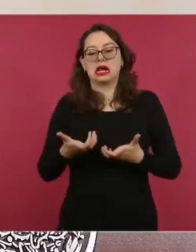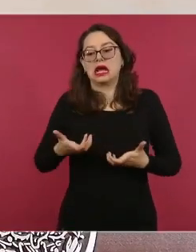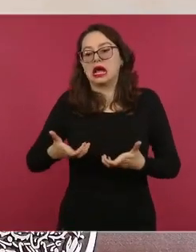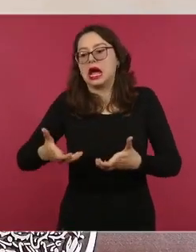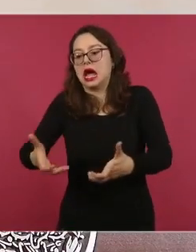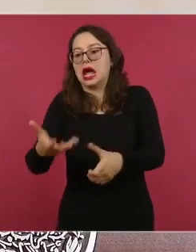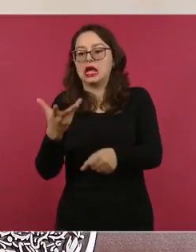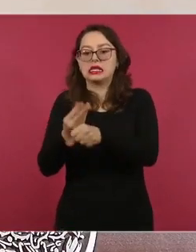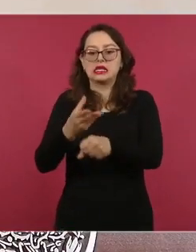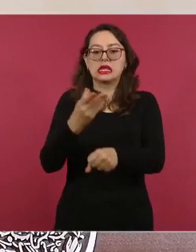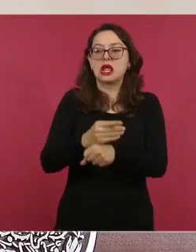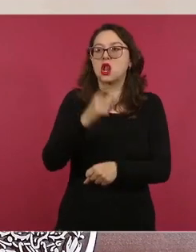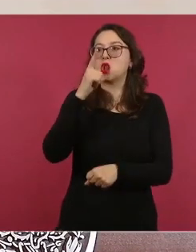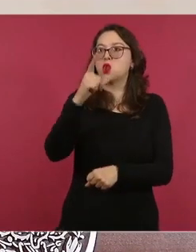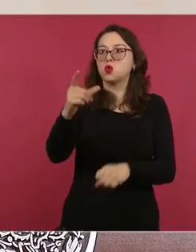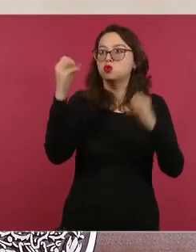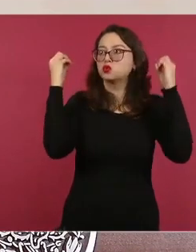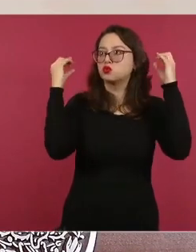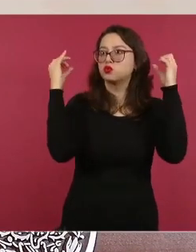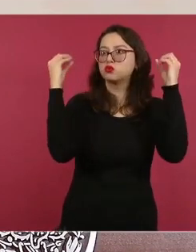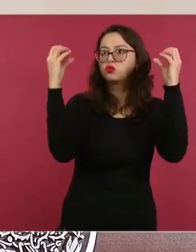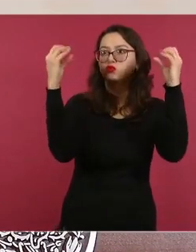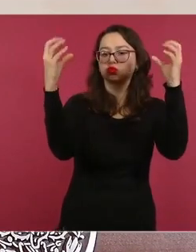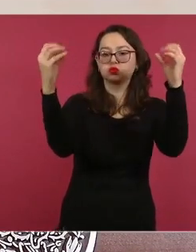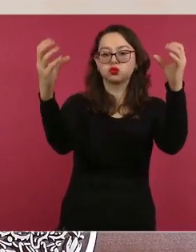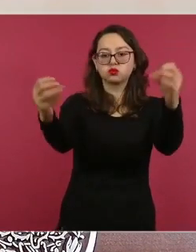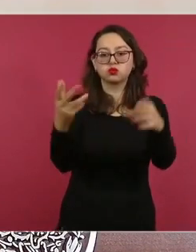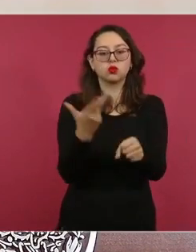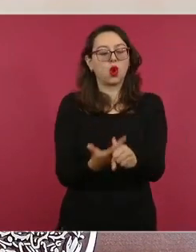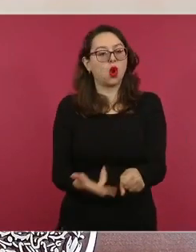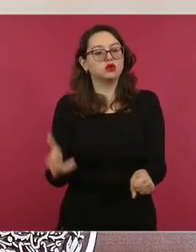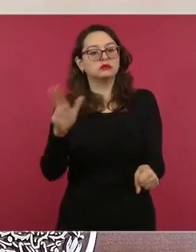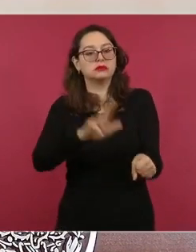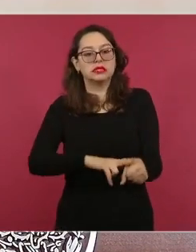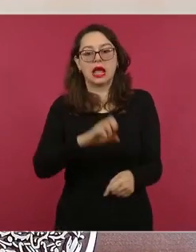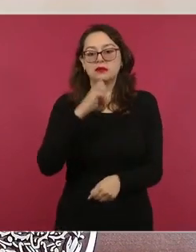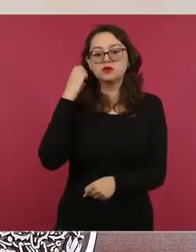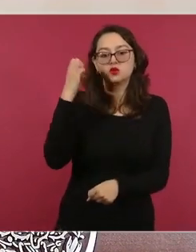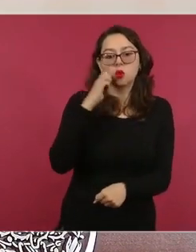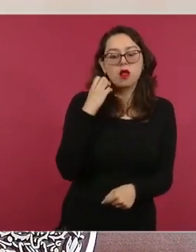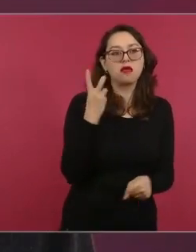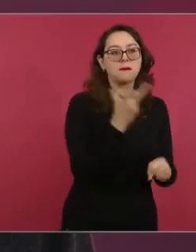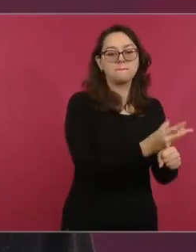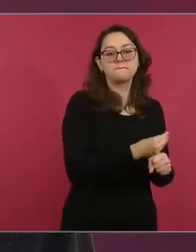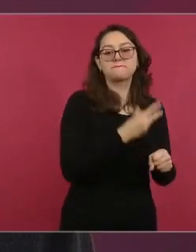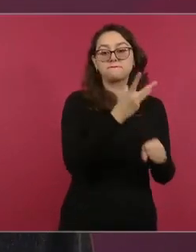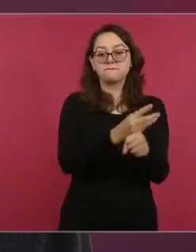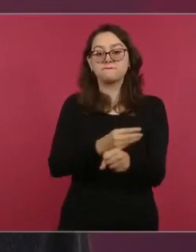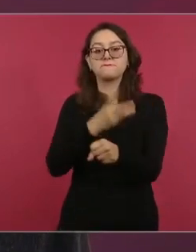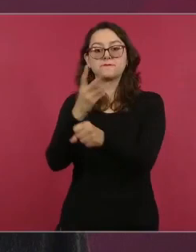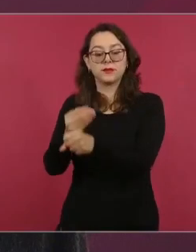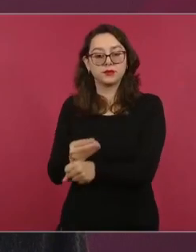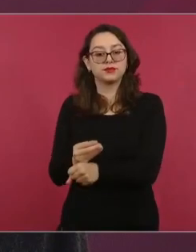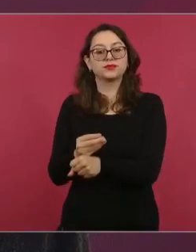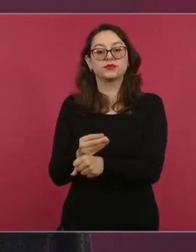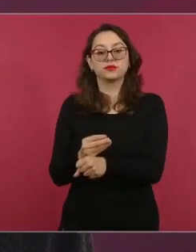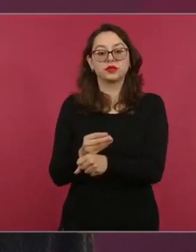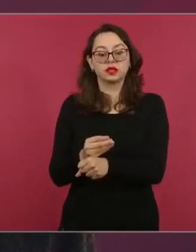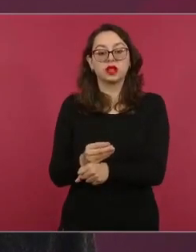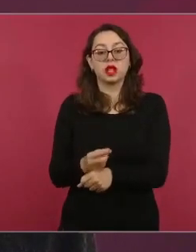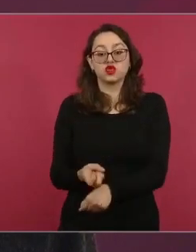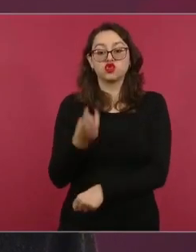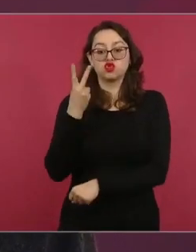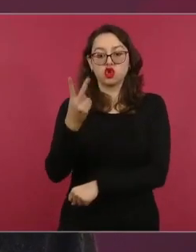alumbrado público, hospitales, escuelas. se van a mejorar los dos